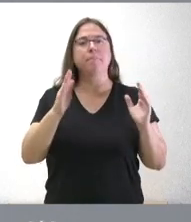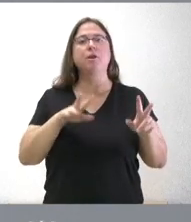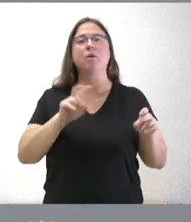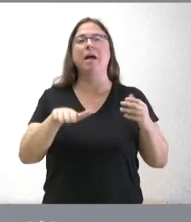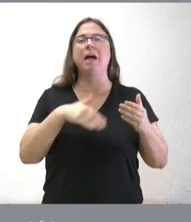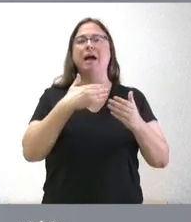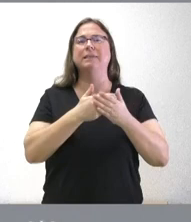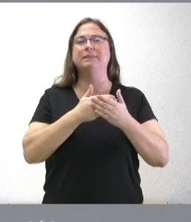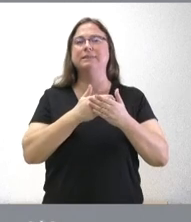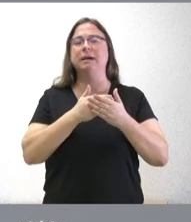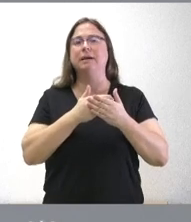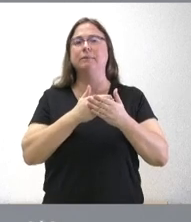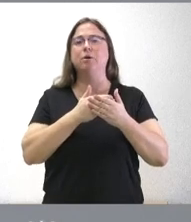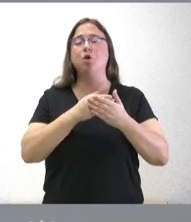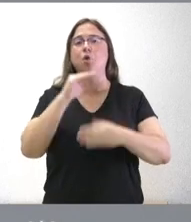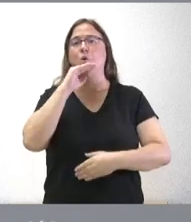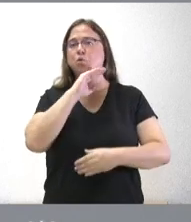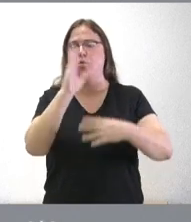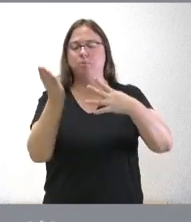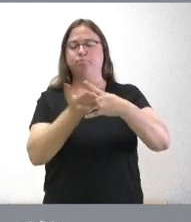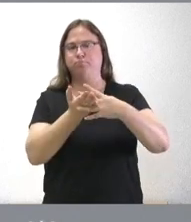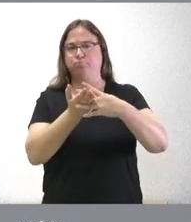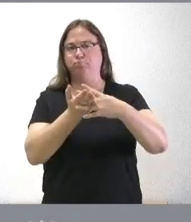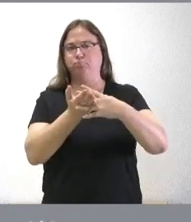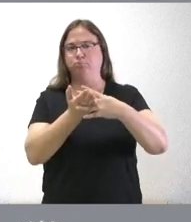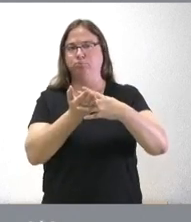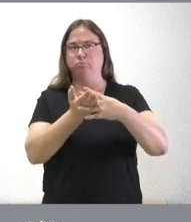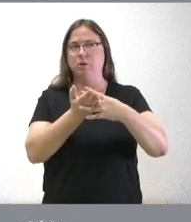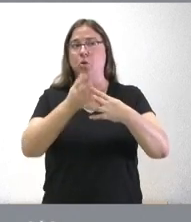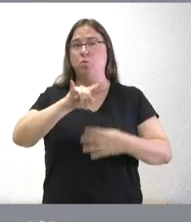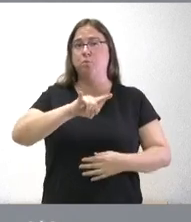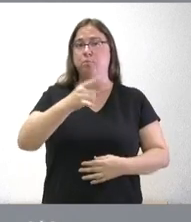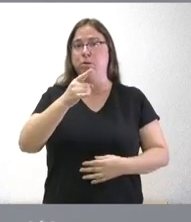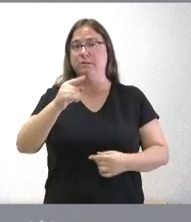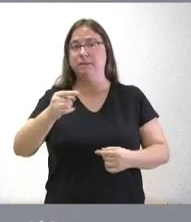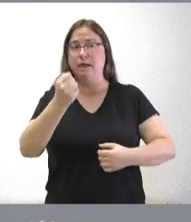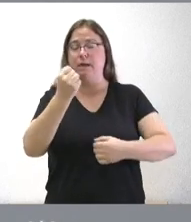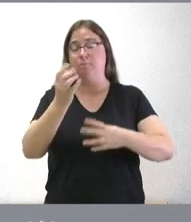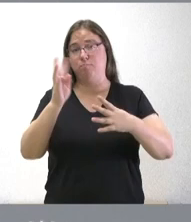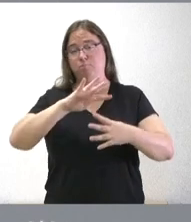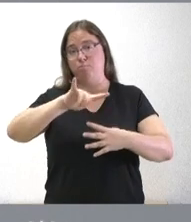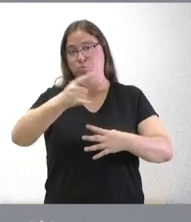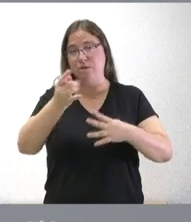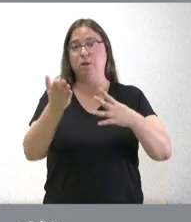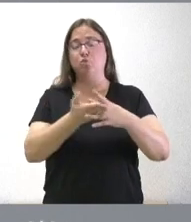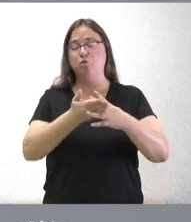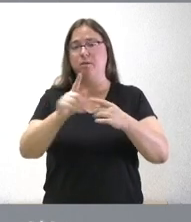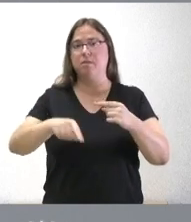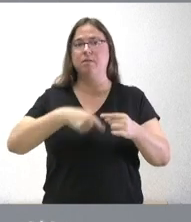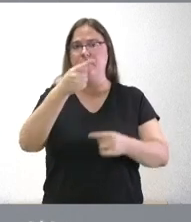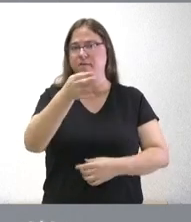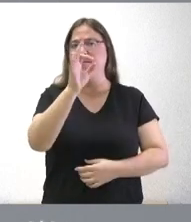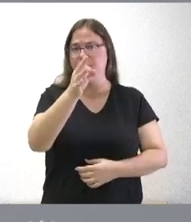hasta mitad de octubre creo que hasta que finalice el puente de octubre es verdad que las